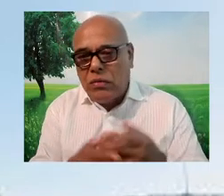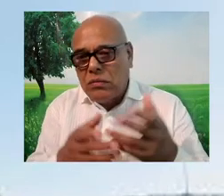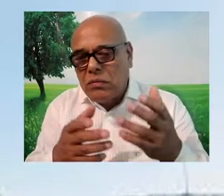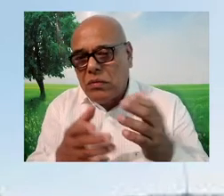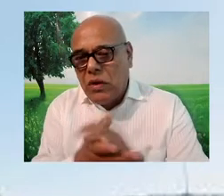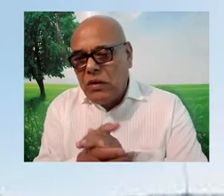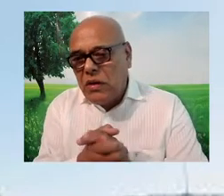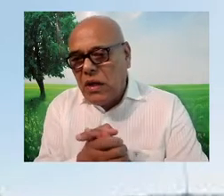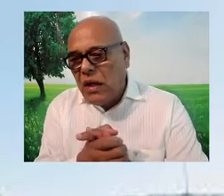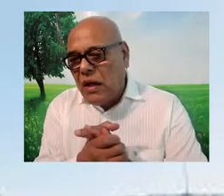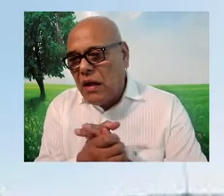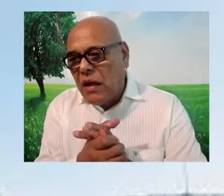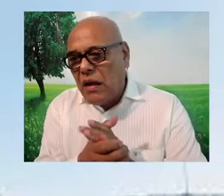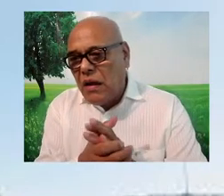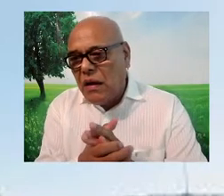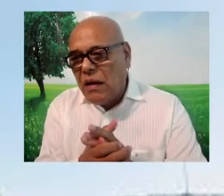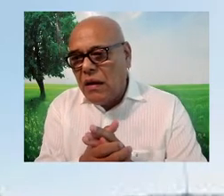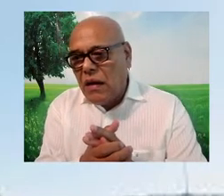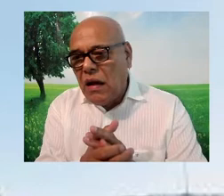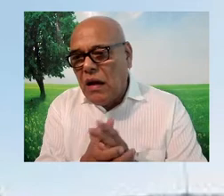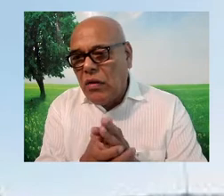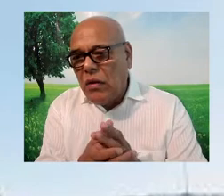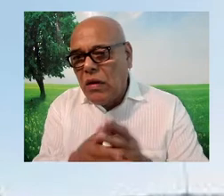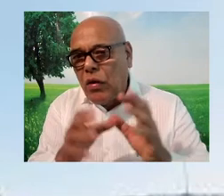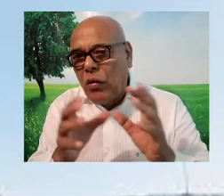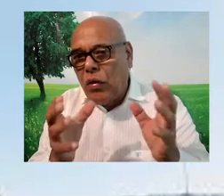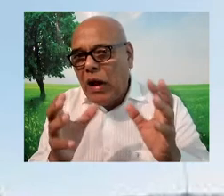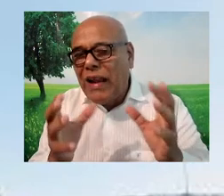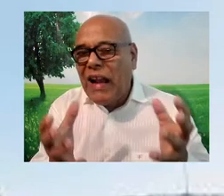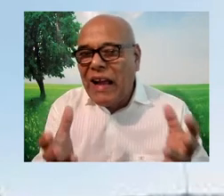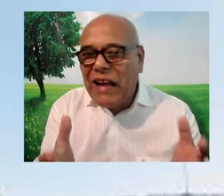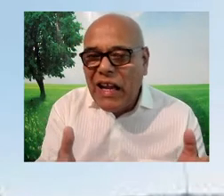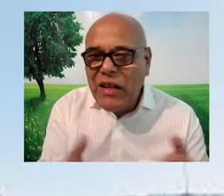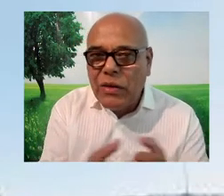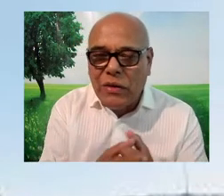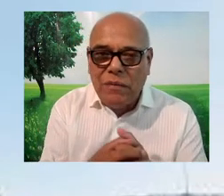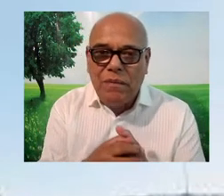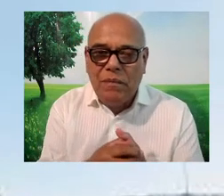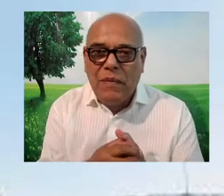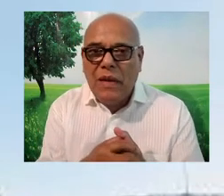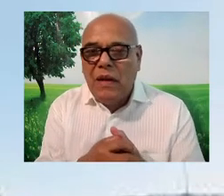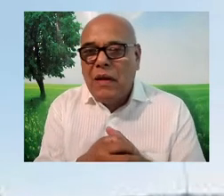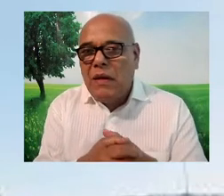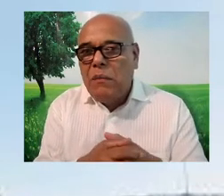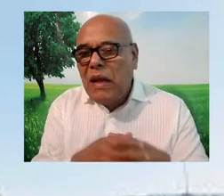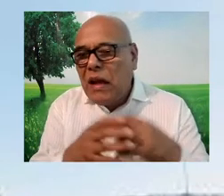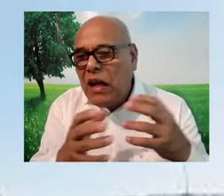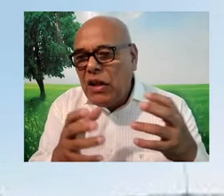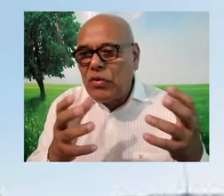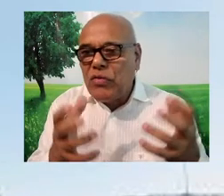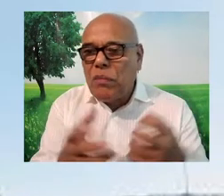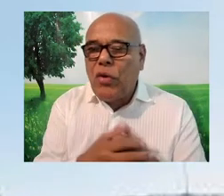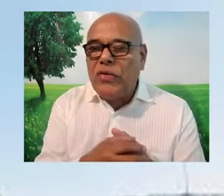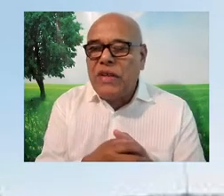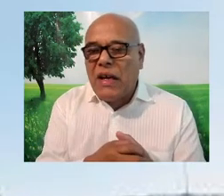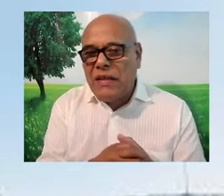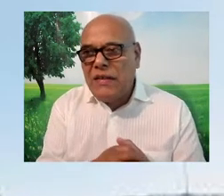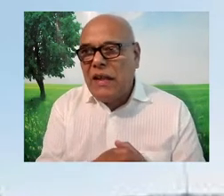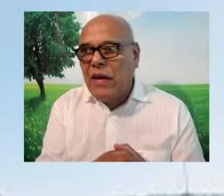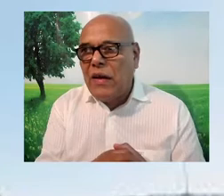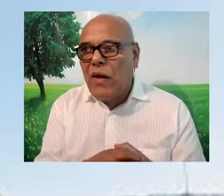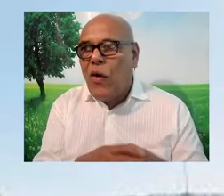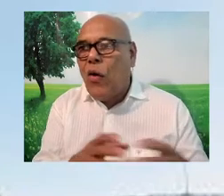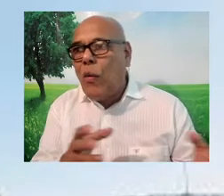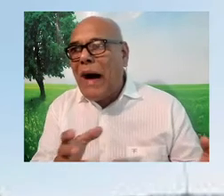el clan Clinton, Bill Clinton, su esposa,